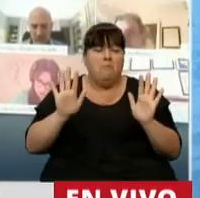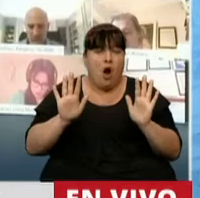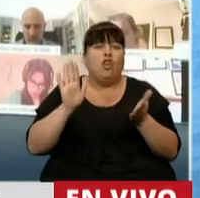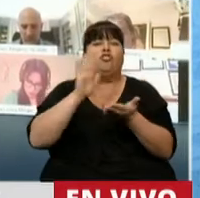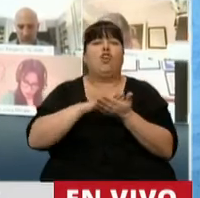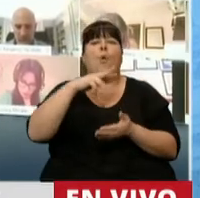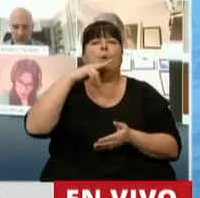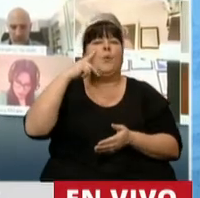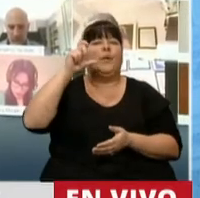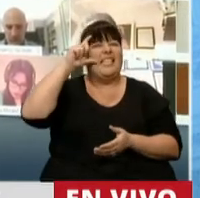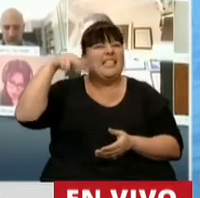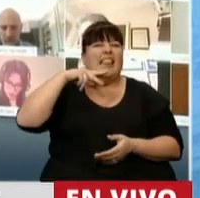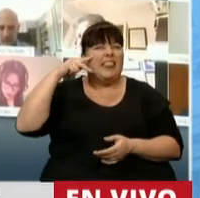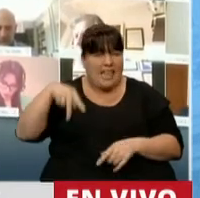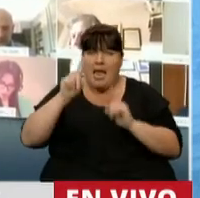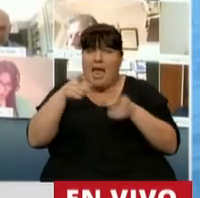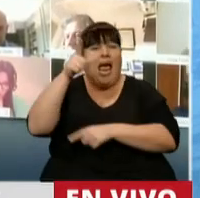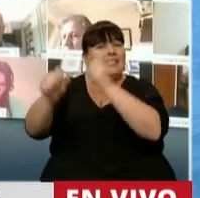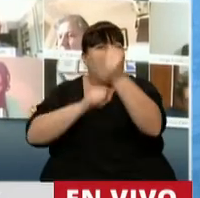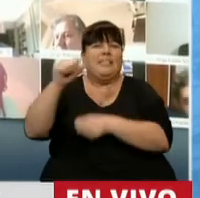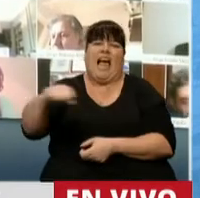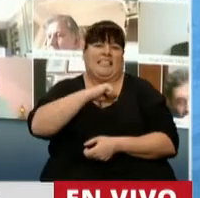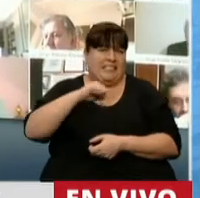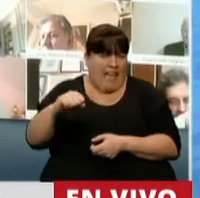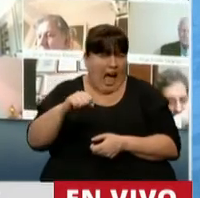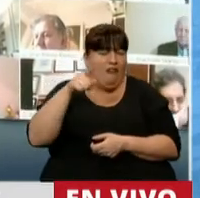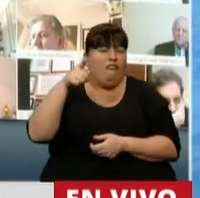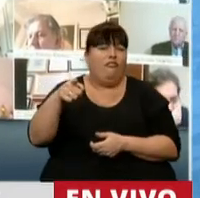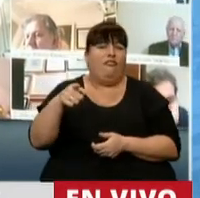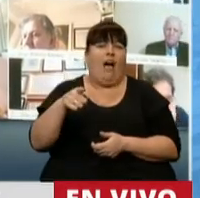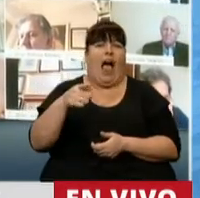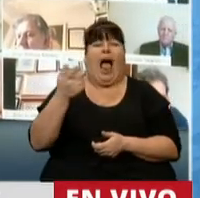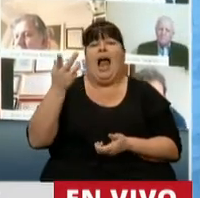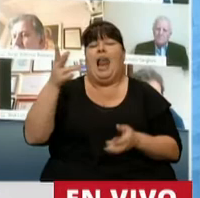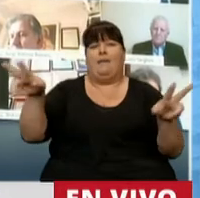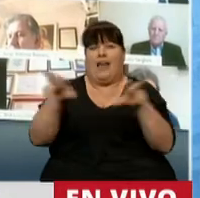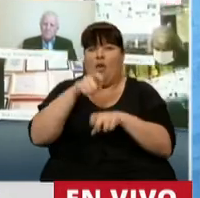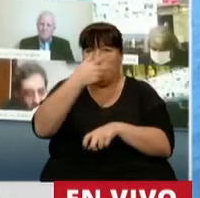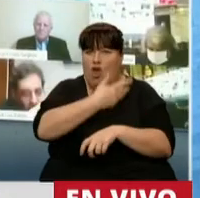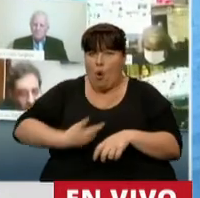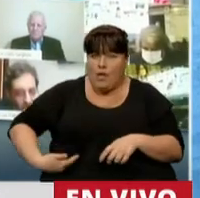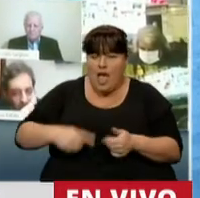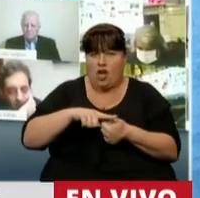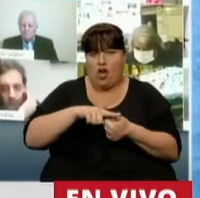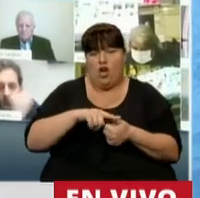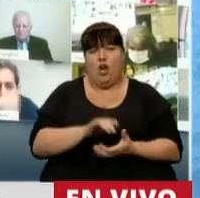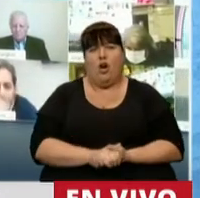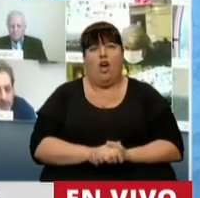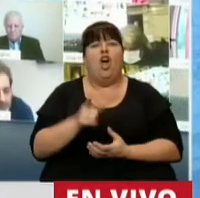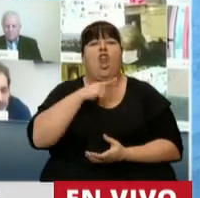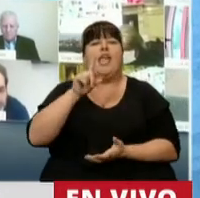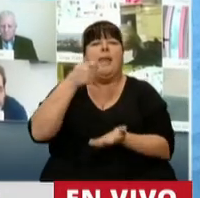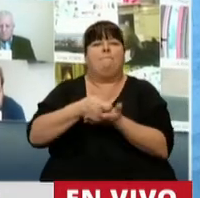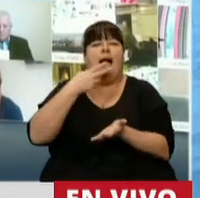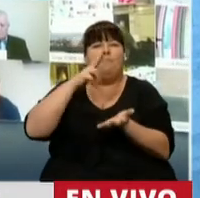el caso de Vicentín es uno de ellos, una empresa que estafó al fisco para no